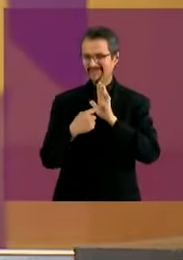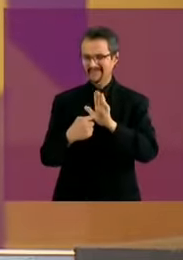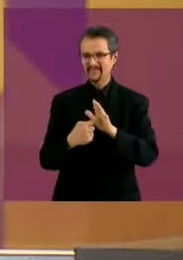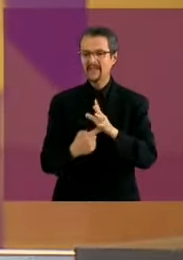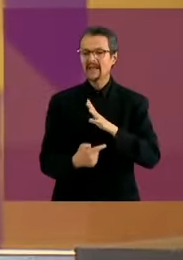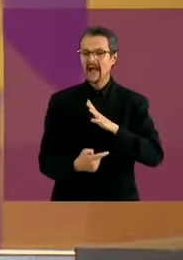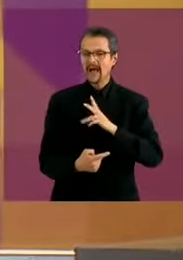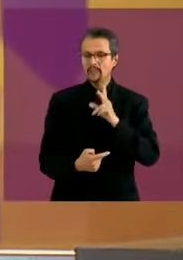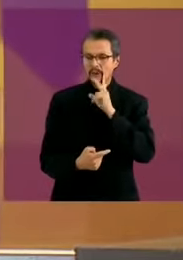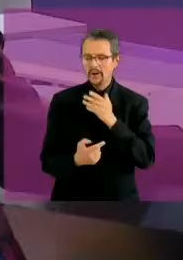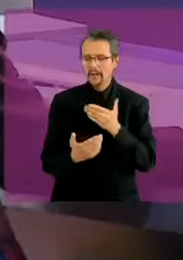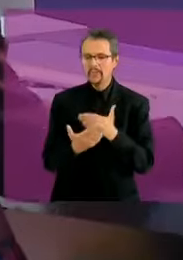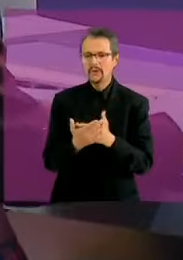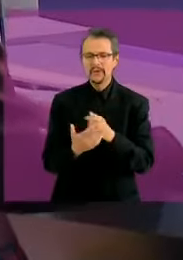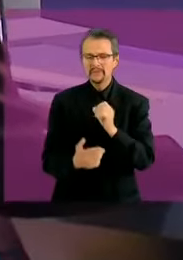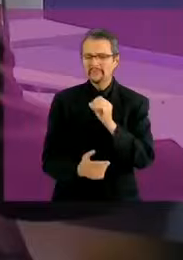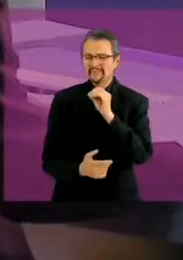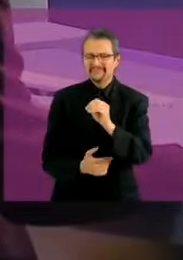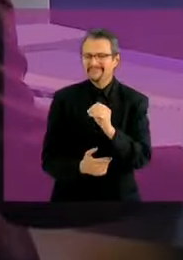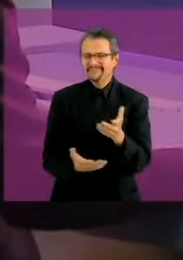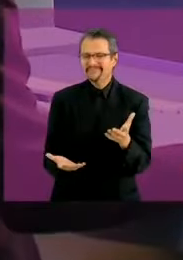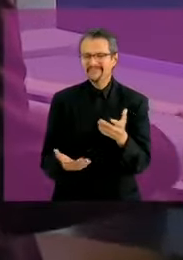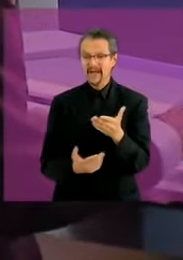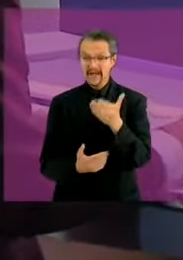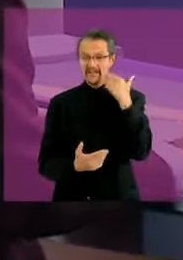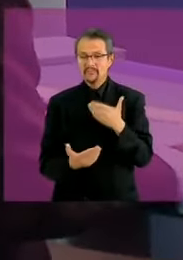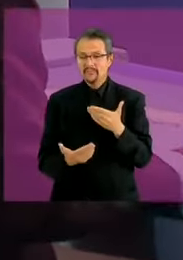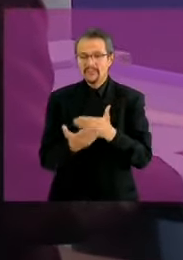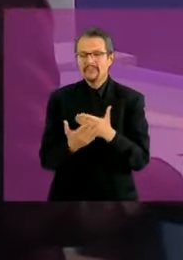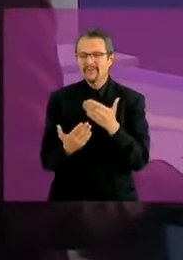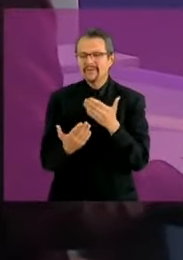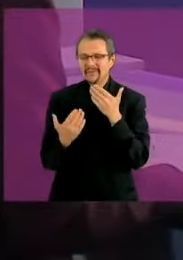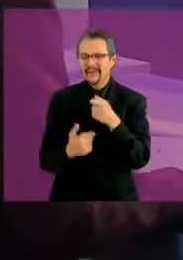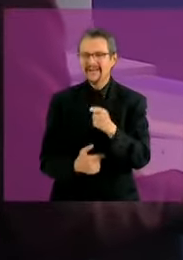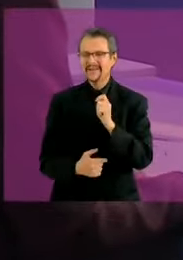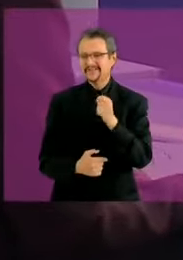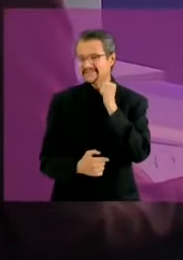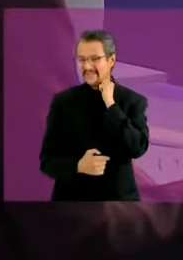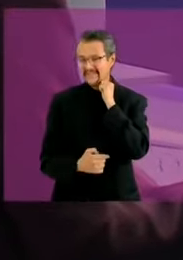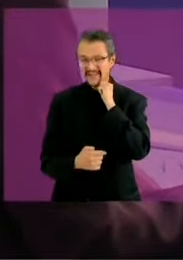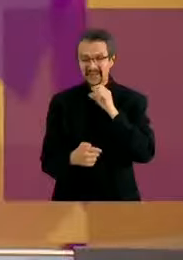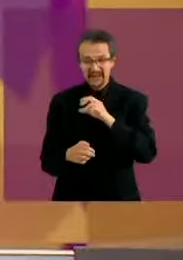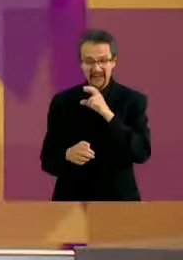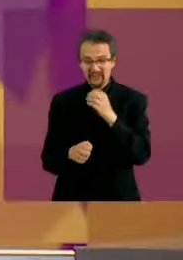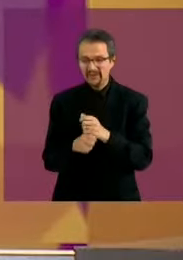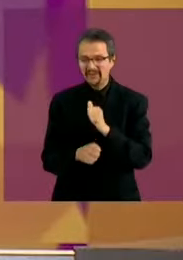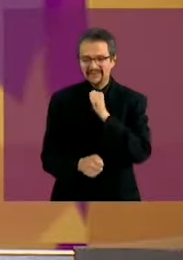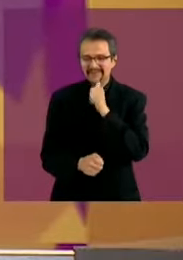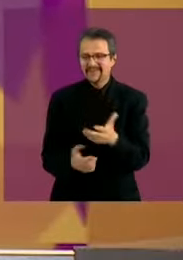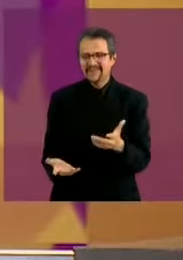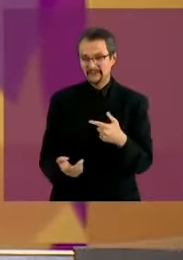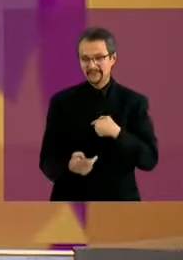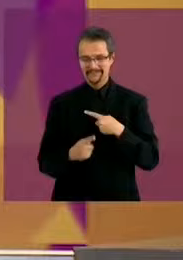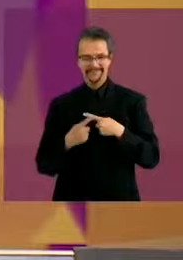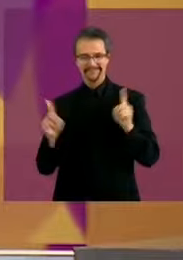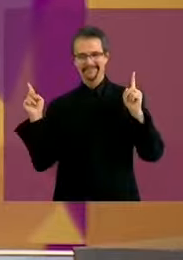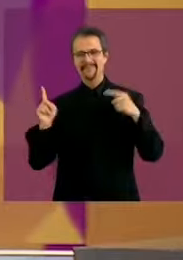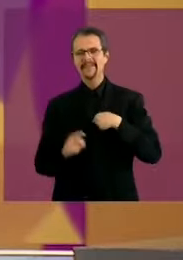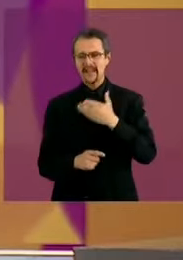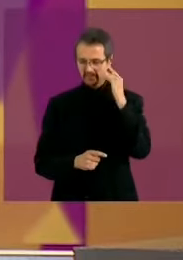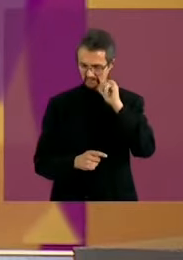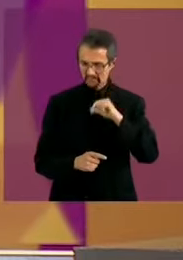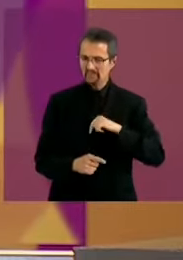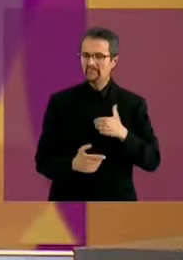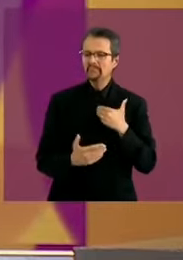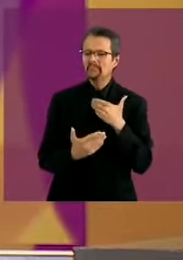de lo que está planteando aquí lo propuso en su momento como senadora de la República. Es la diferencia con nosotros. Ahí están las iniciativas. Es la diferencia